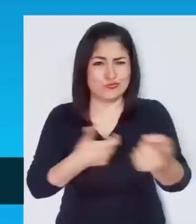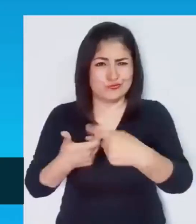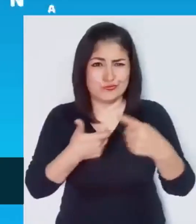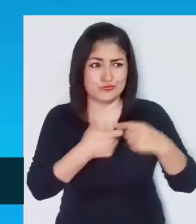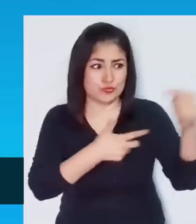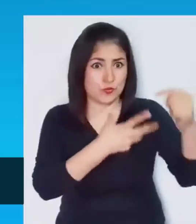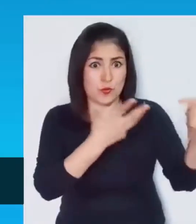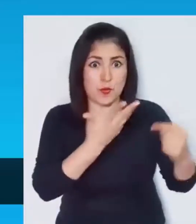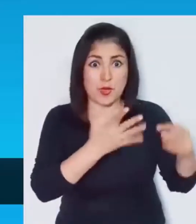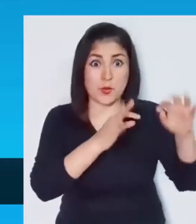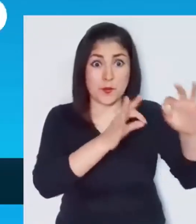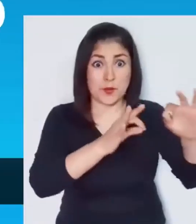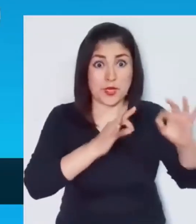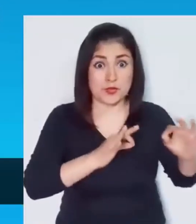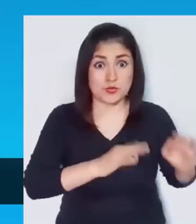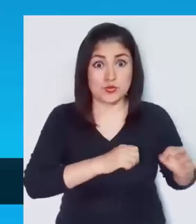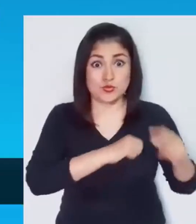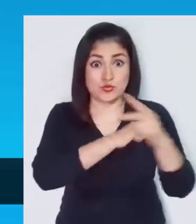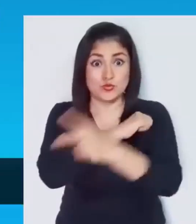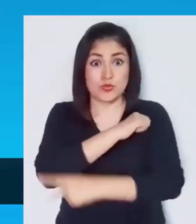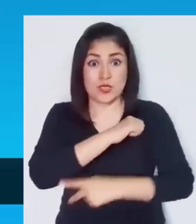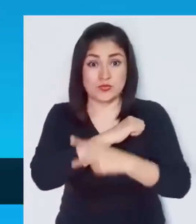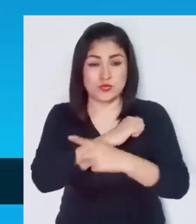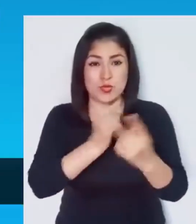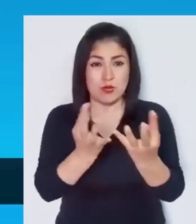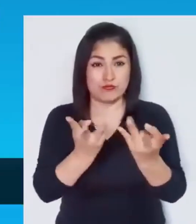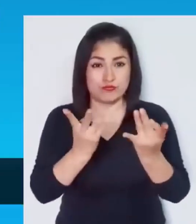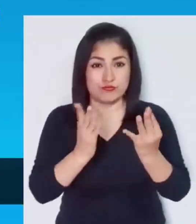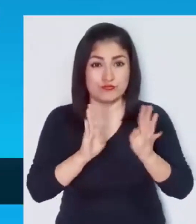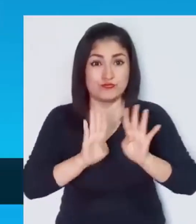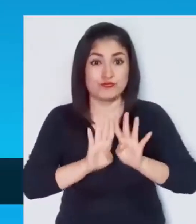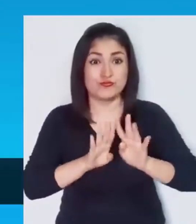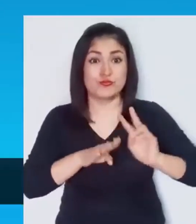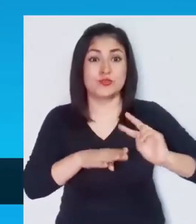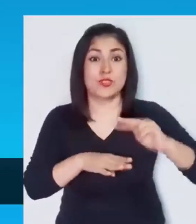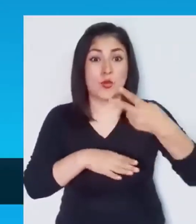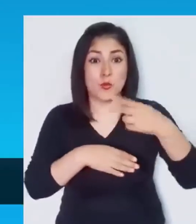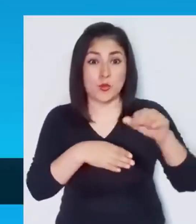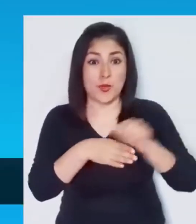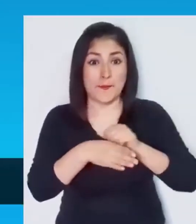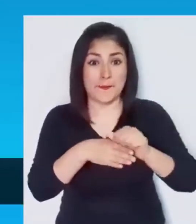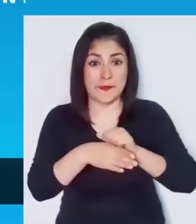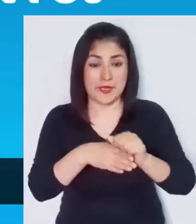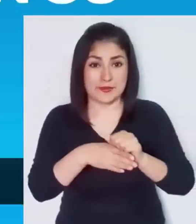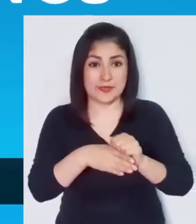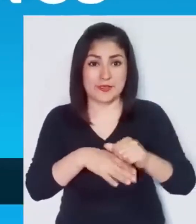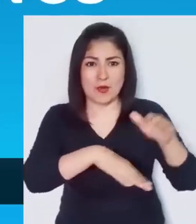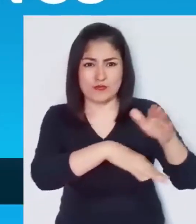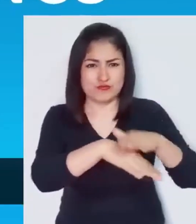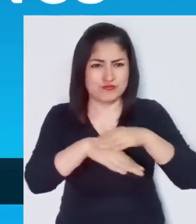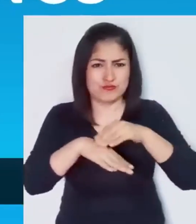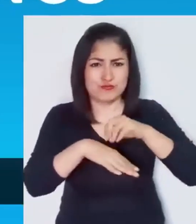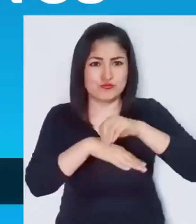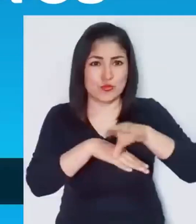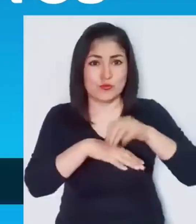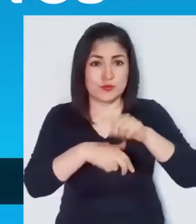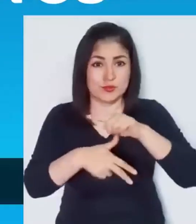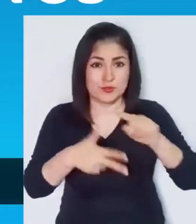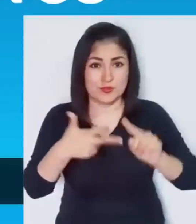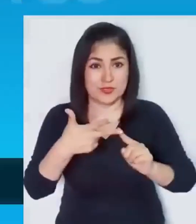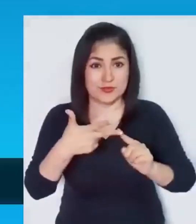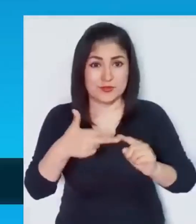prepárate y participa en el segundo simulacro nacional multipeligro, teniendo en cuenta estos tres momentos.